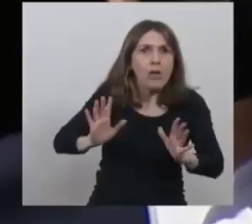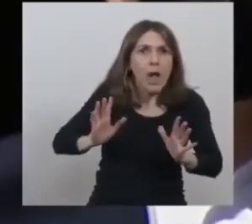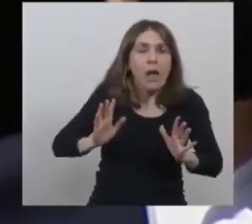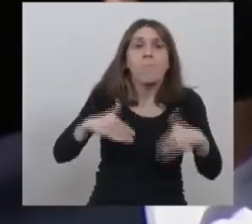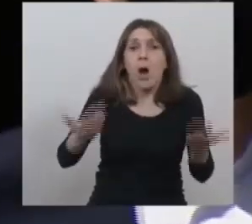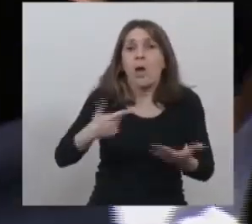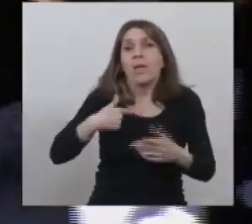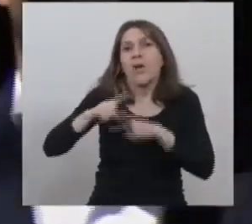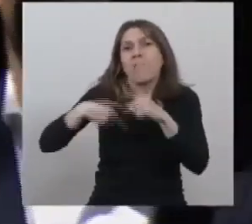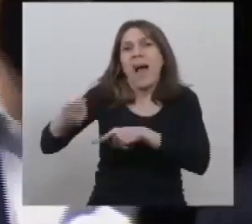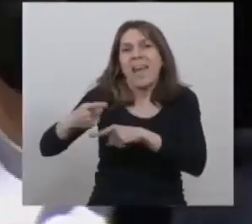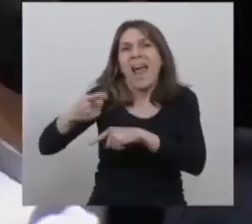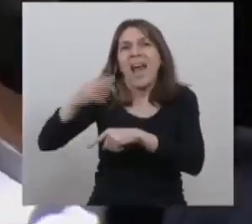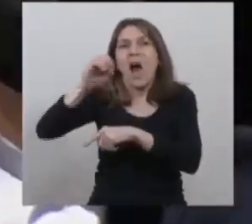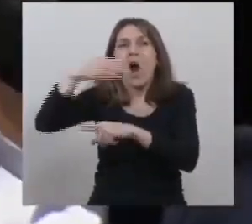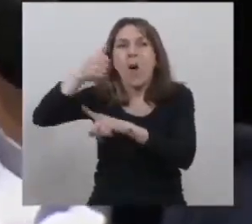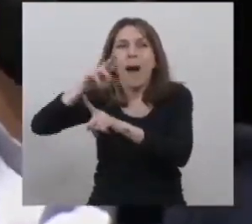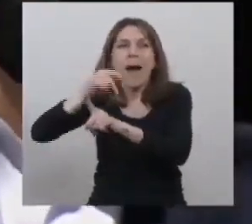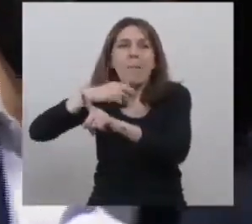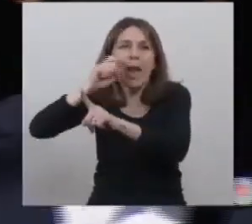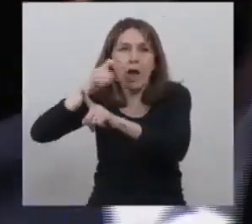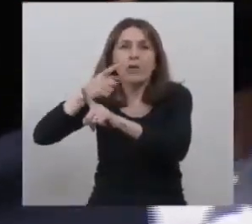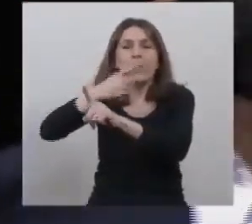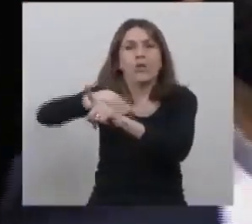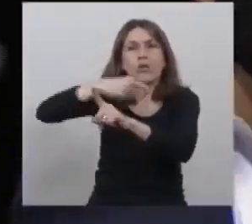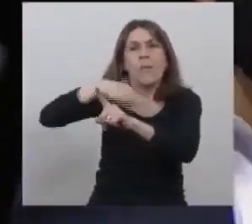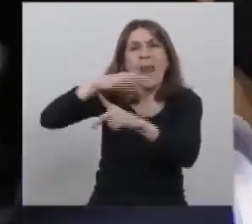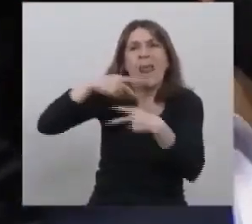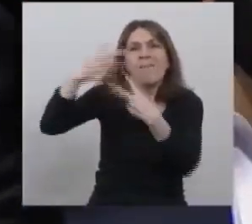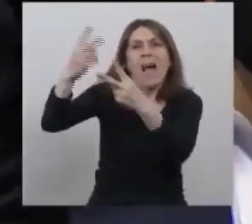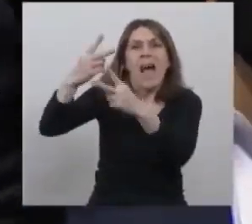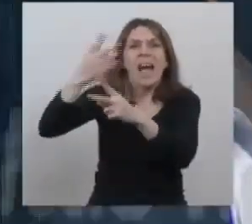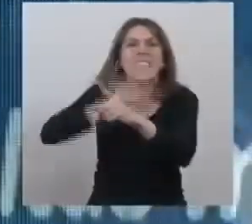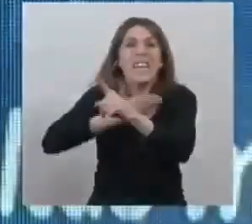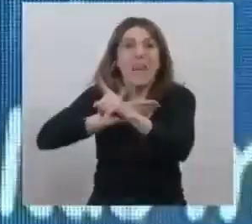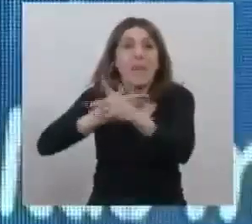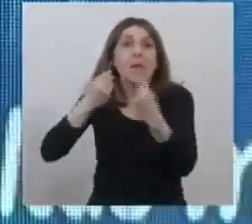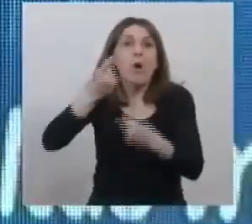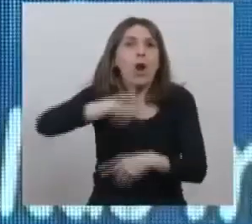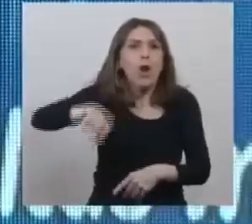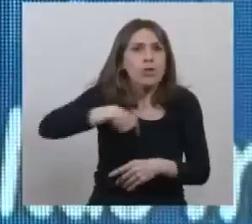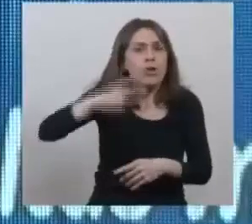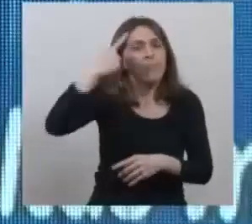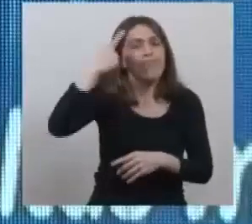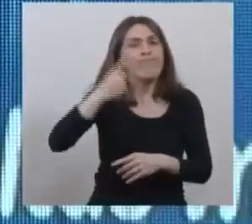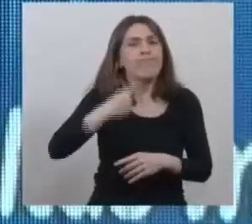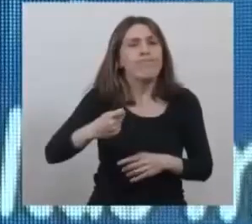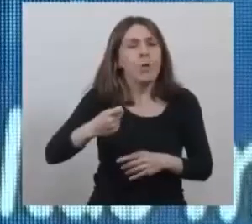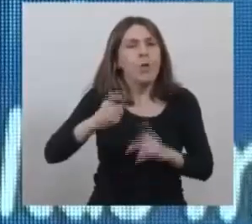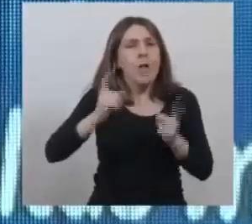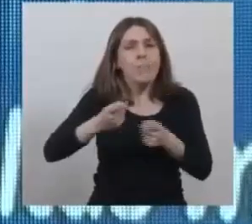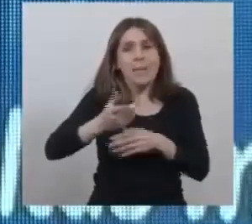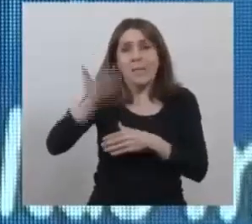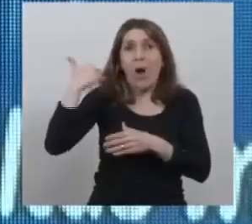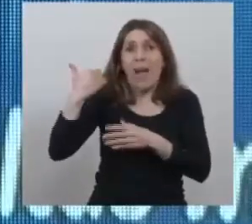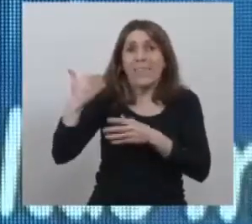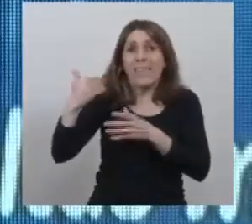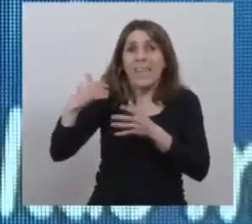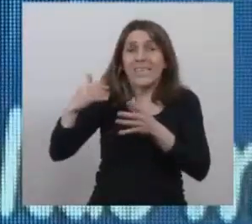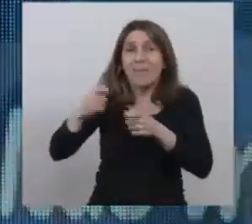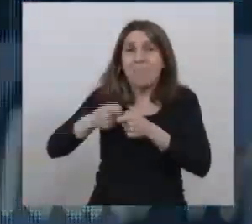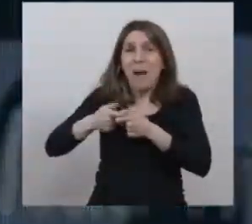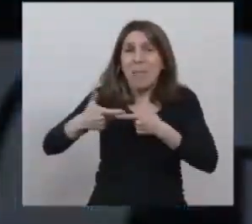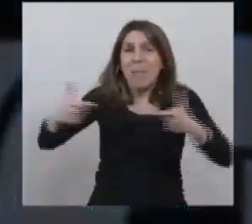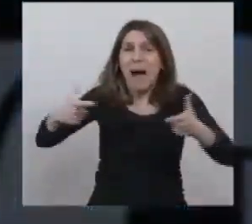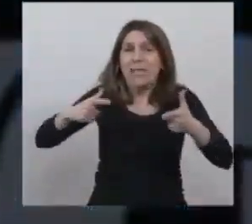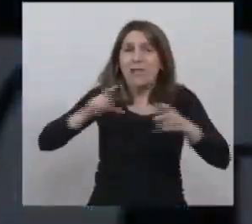Perotti vamos a estar allá en Santa Fe porque lo que estamos viendo es que el problema que inicialmente se concentró en el área